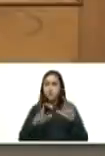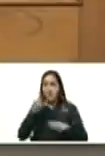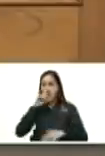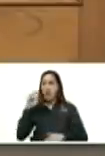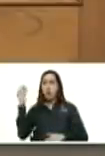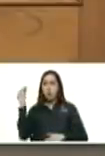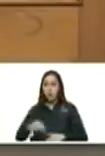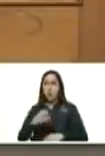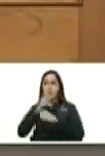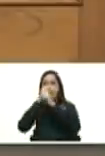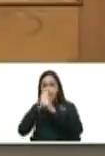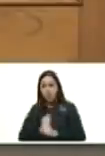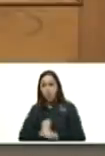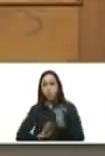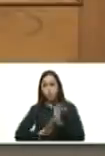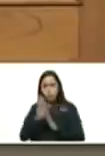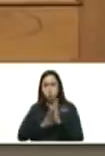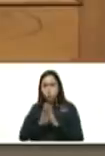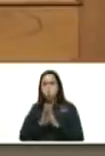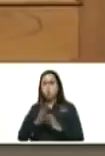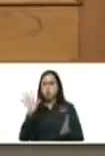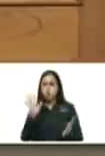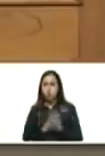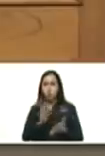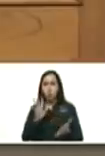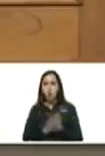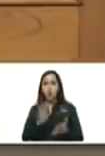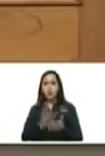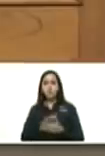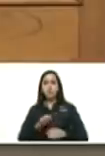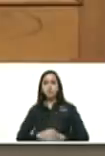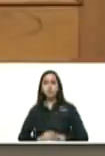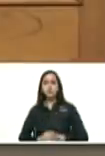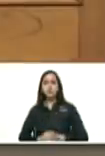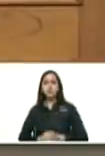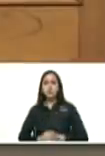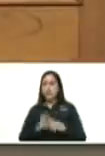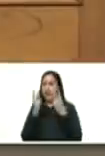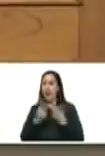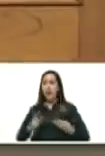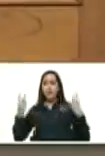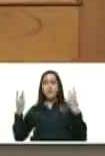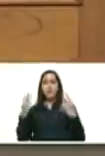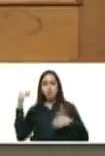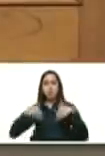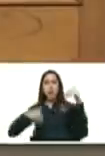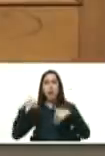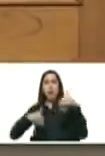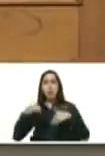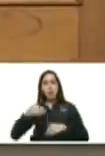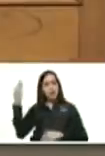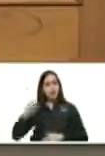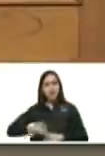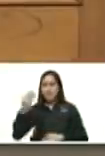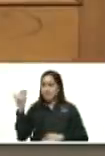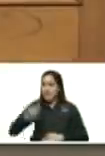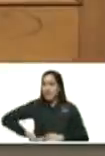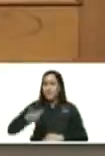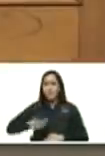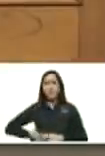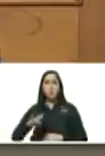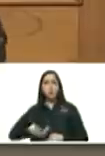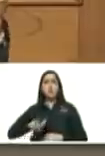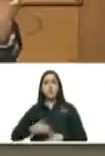prosperidad de crecimiento de estabilidad la victoria electoral siempre ha sido importante